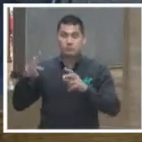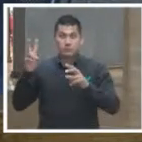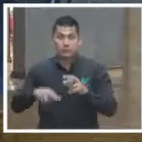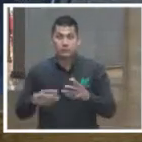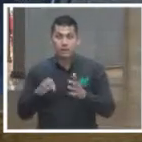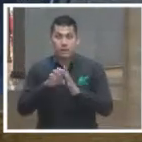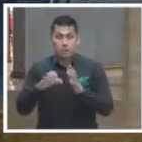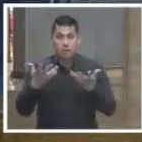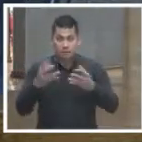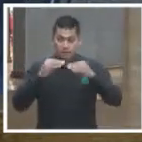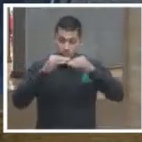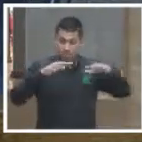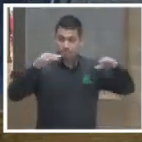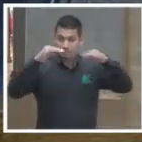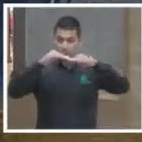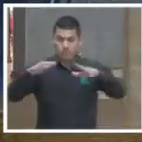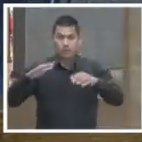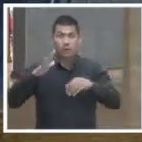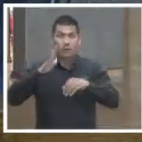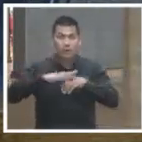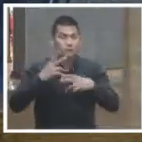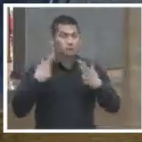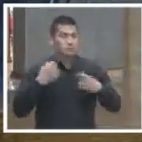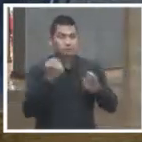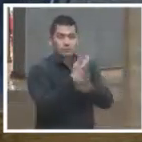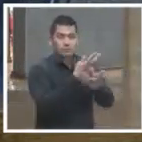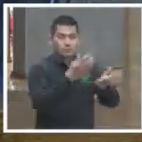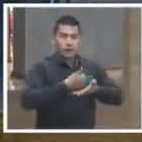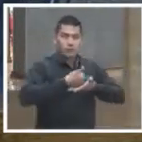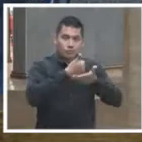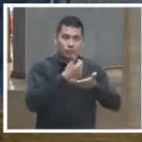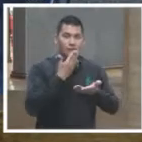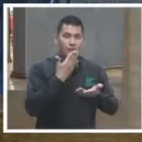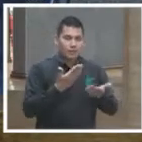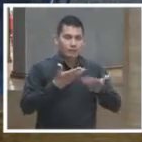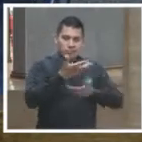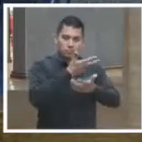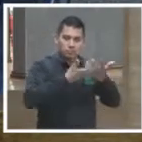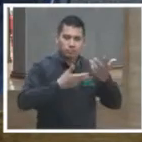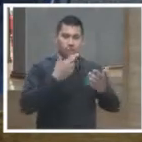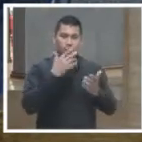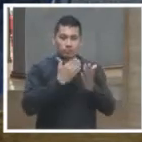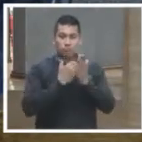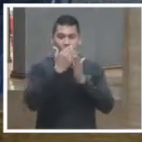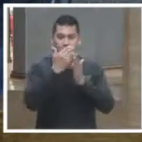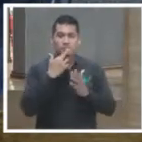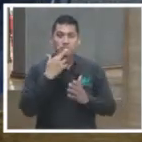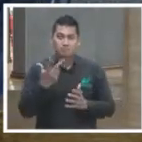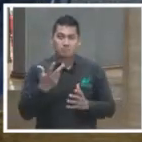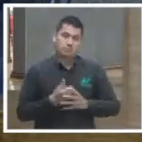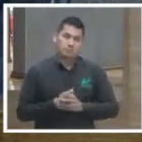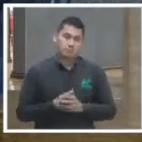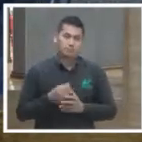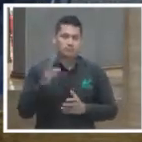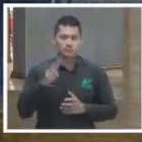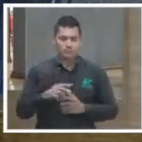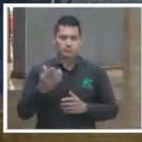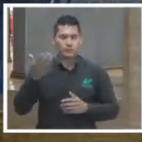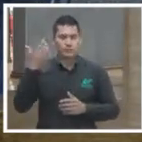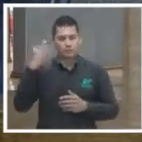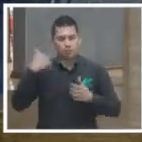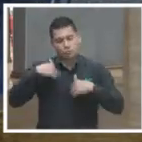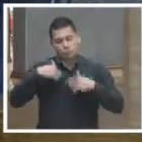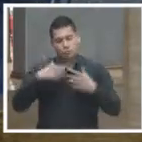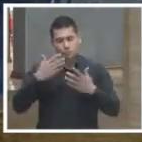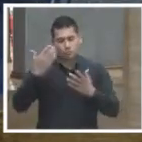promovería la construcción de ciudadanía, porque también, y quiero decirlo, mucha gente repite, y yo